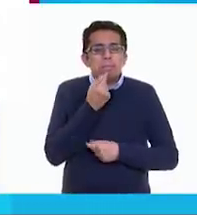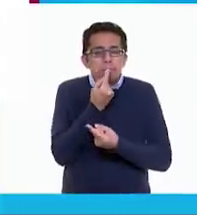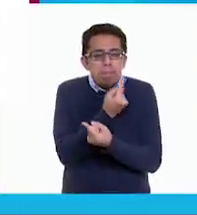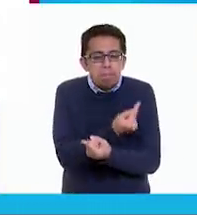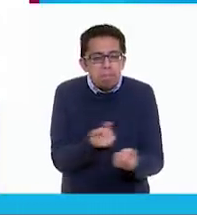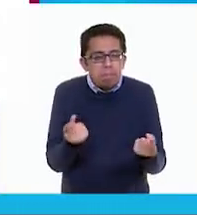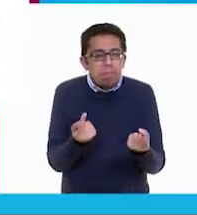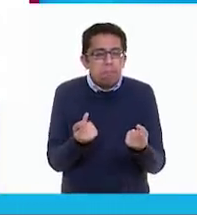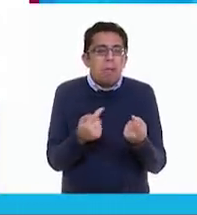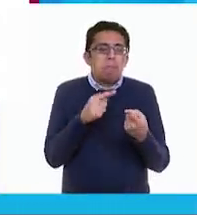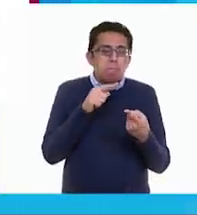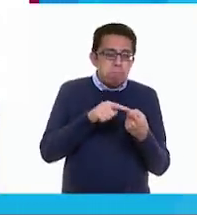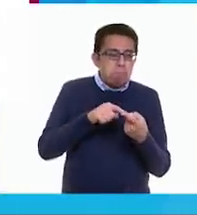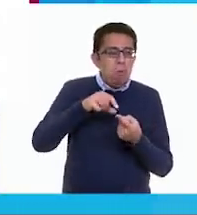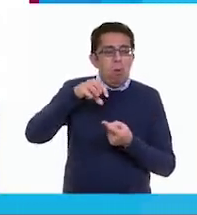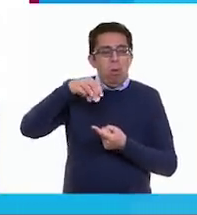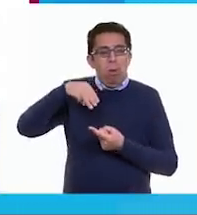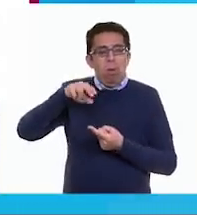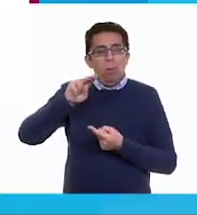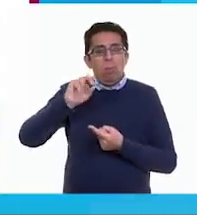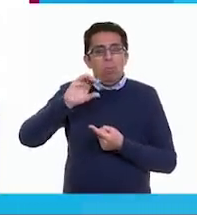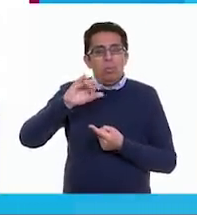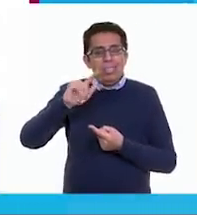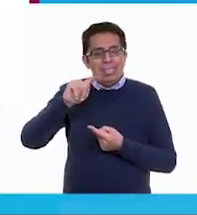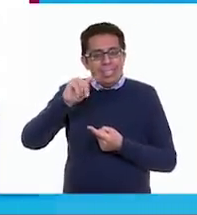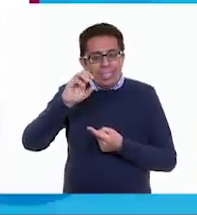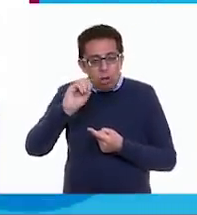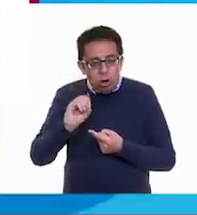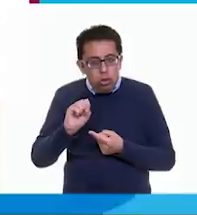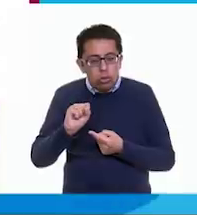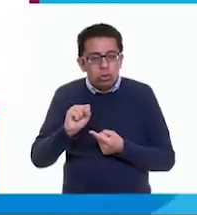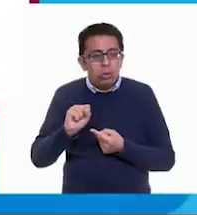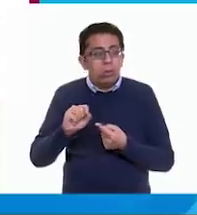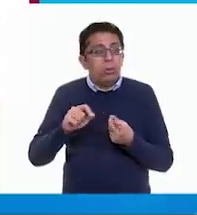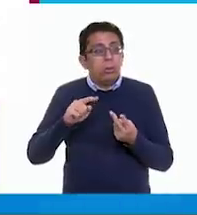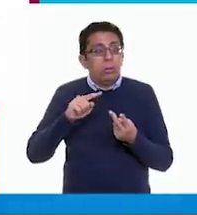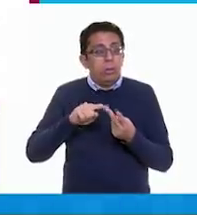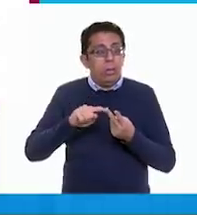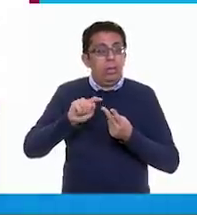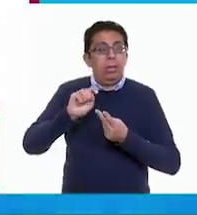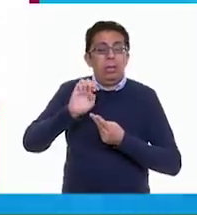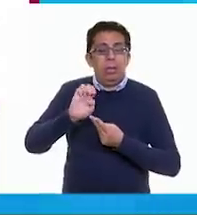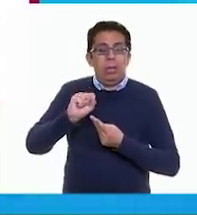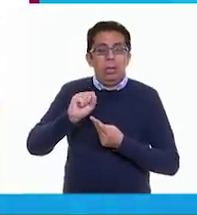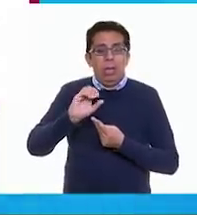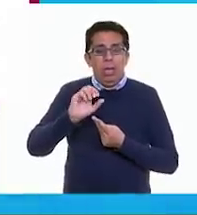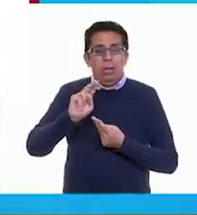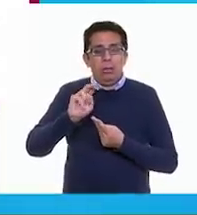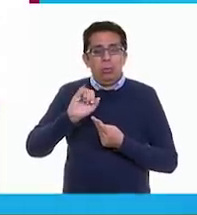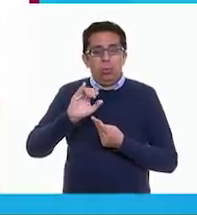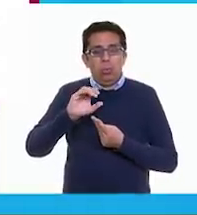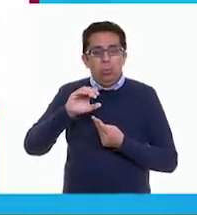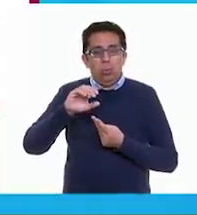Muchitos. ¿Qué otra manera, niños? Ay, escuincles. Escuchamos escuincles en el video de Staff y Alan.